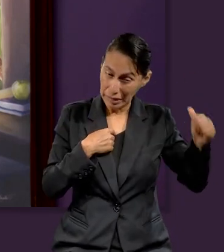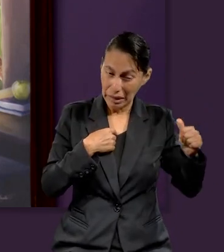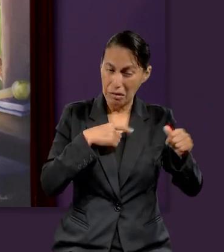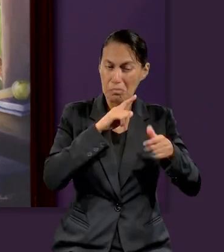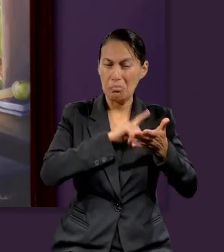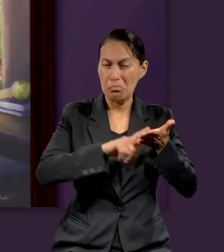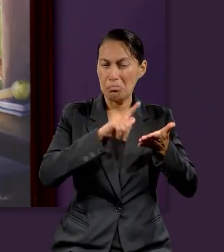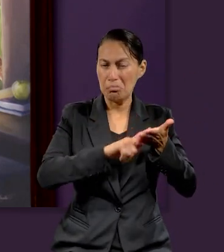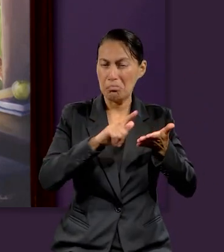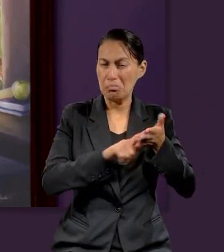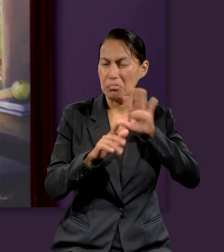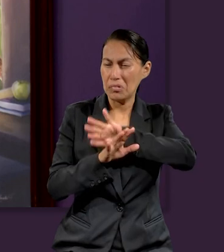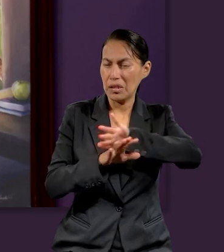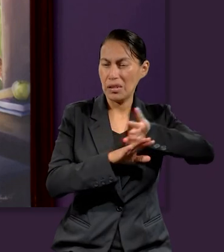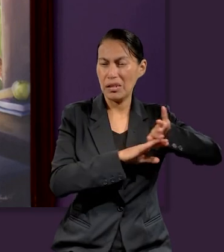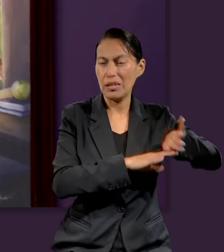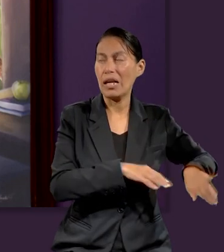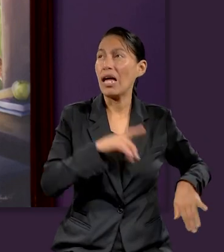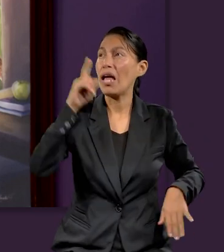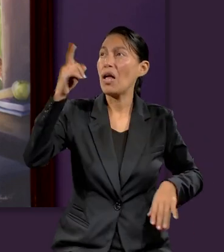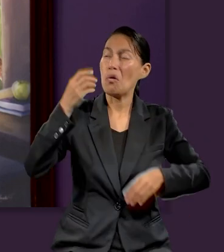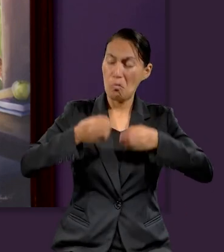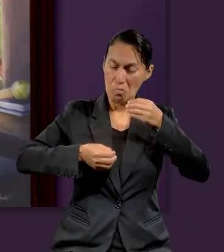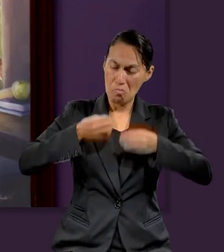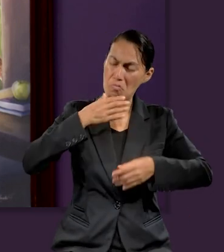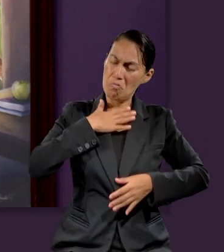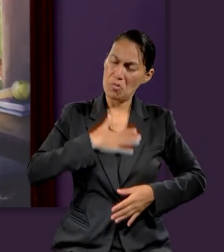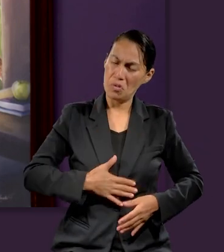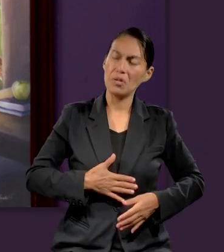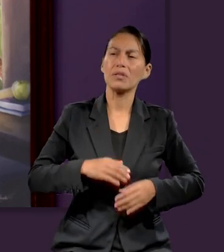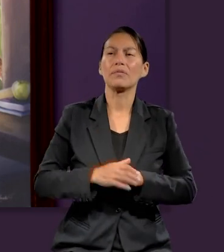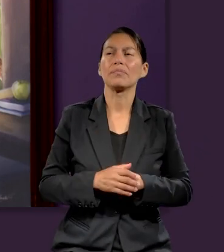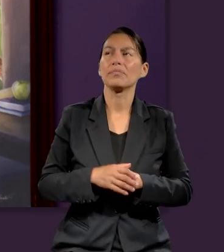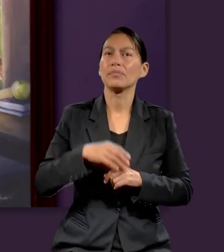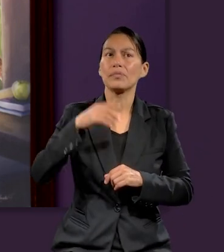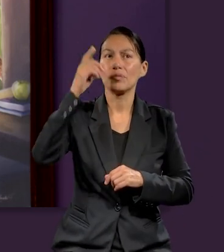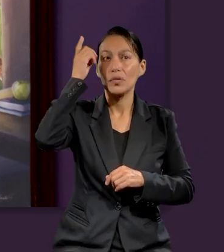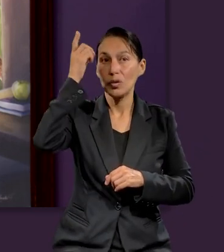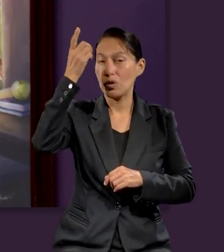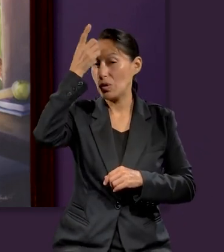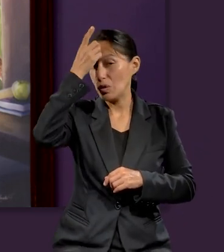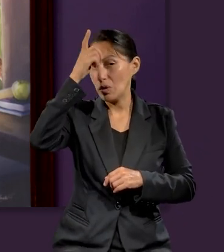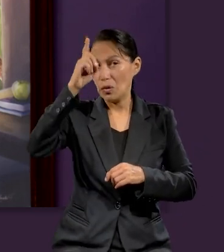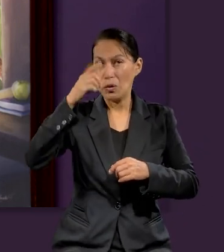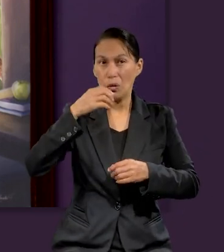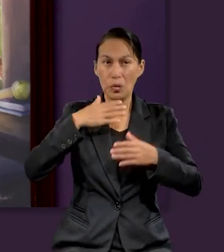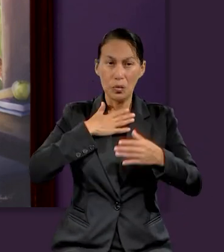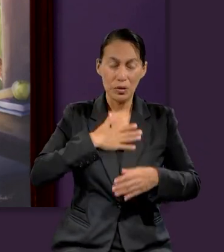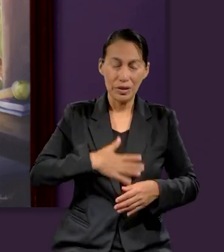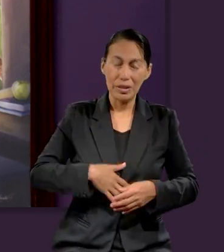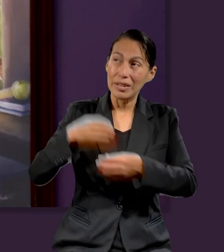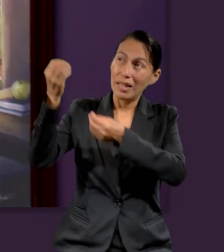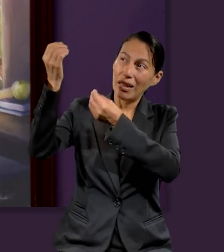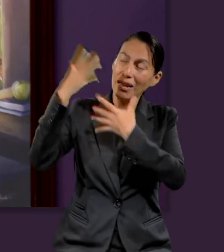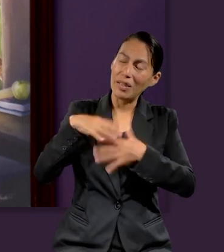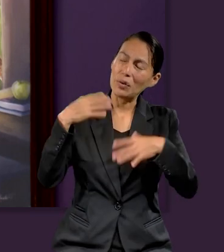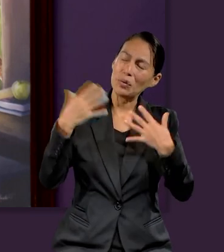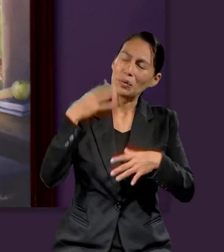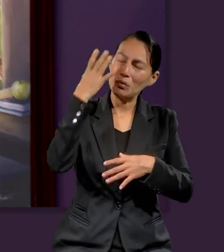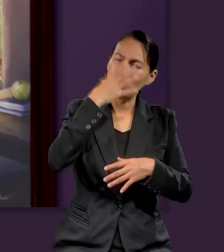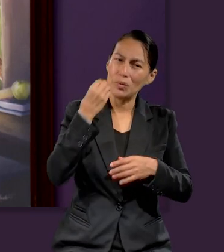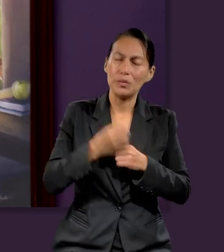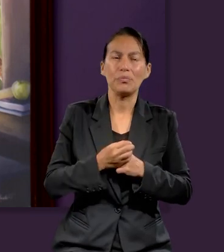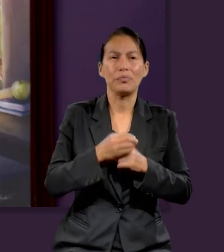sino por la justicia de Cristo, que dice, y el don de la justicia. Que es esta última frase con la que